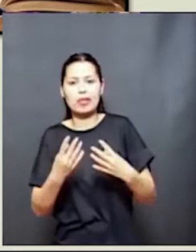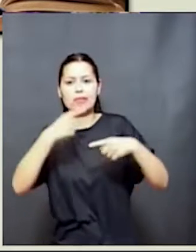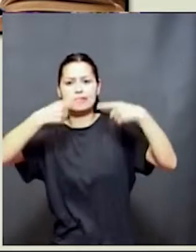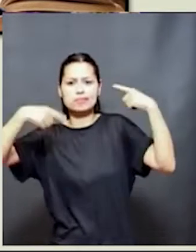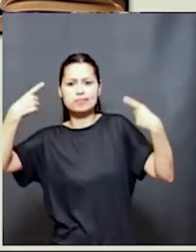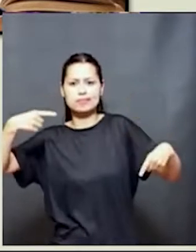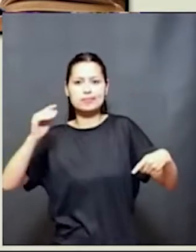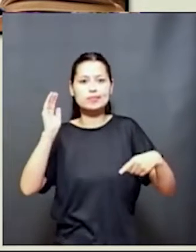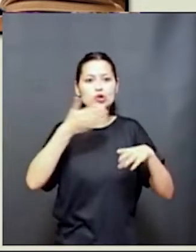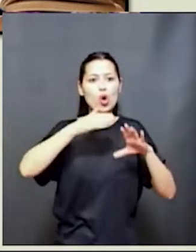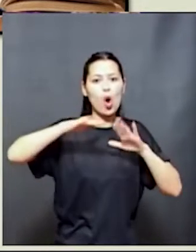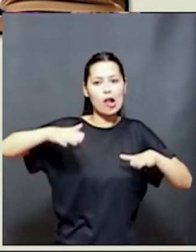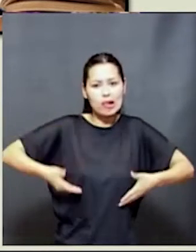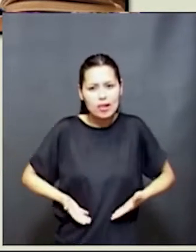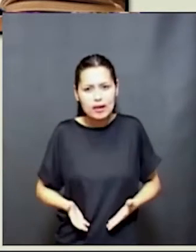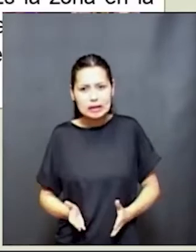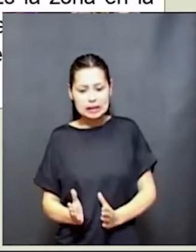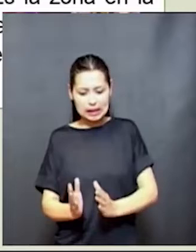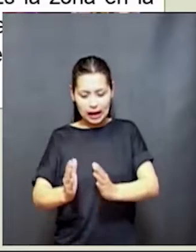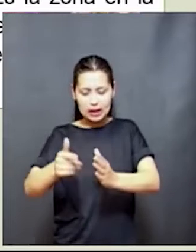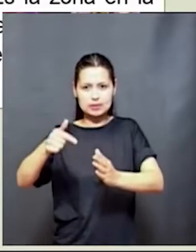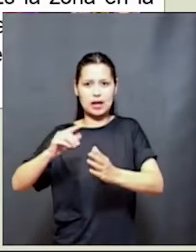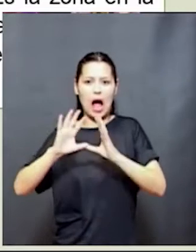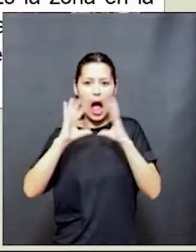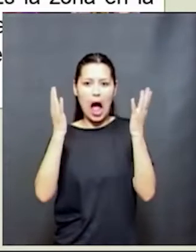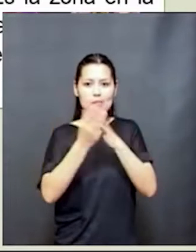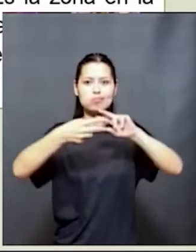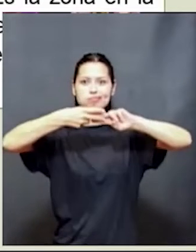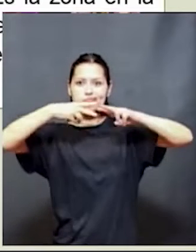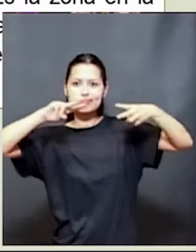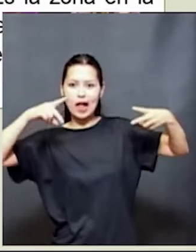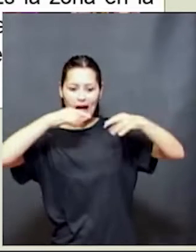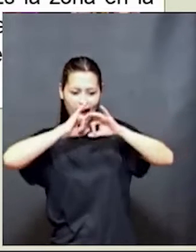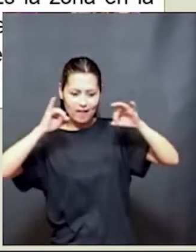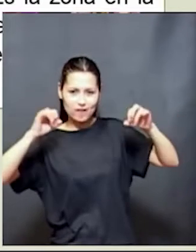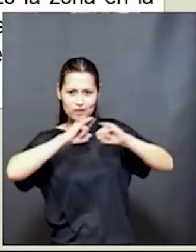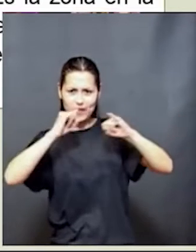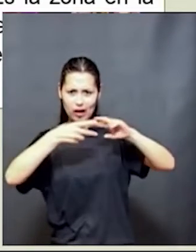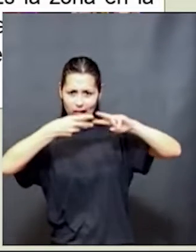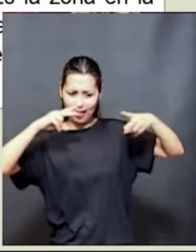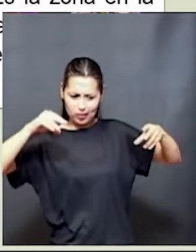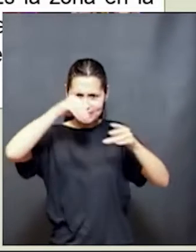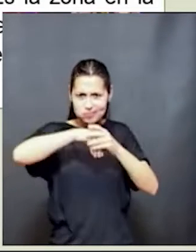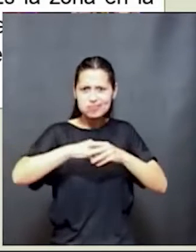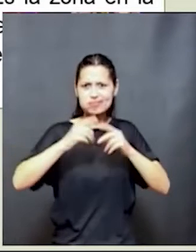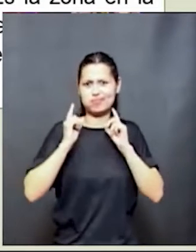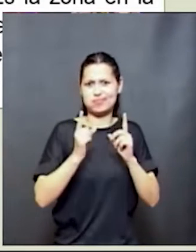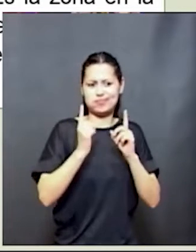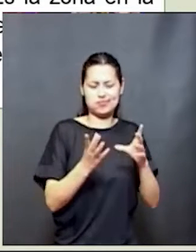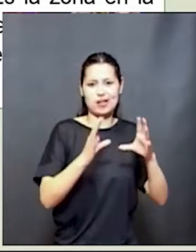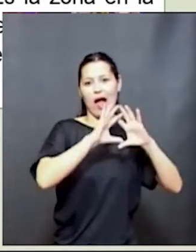bagaje de información adquirida, genéticamente adquirida. Uno de los conceptos que sí sigue vigente es